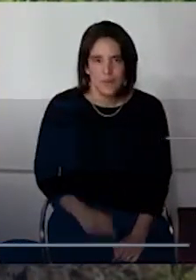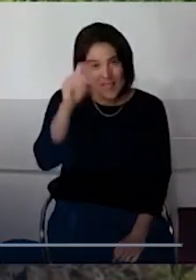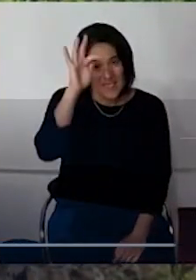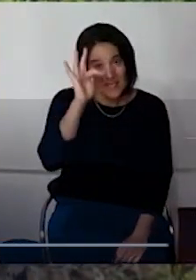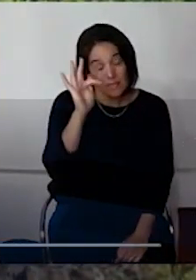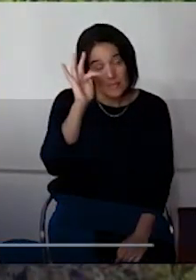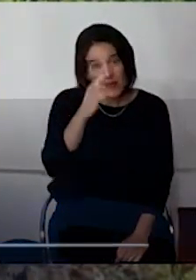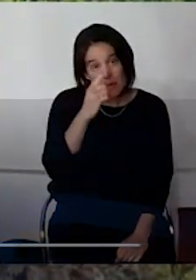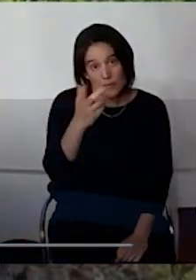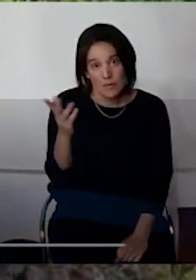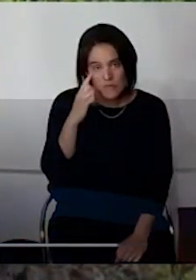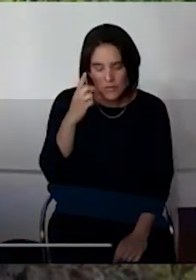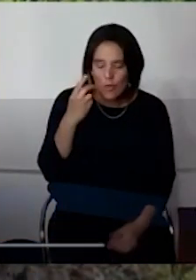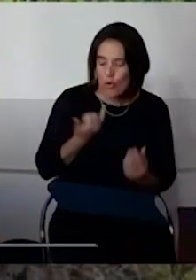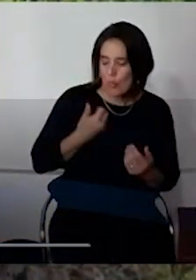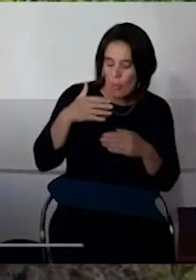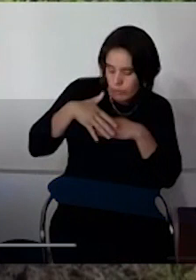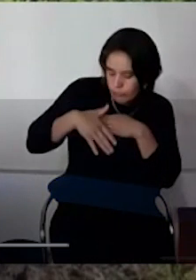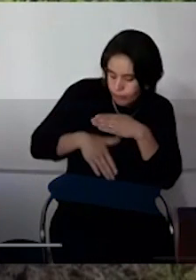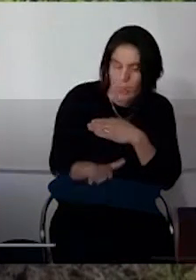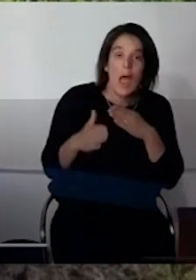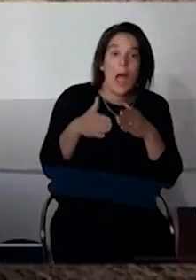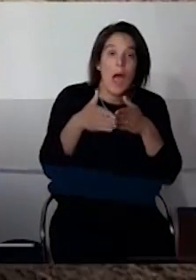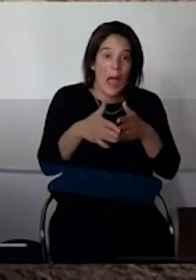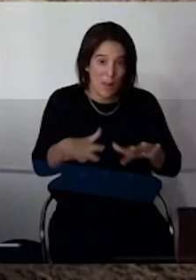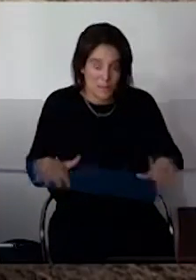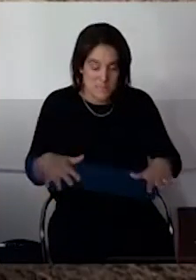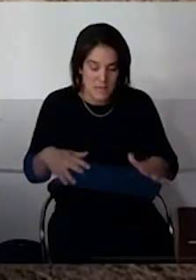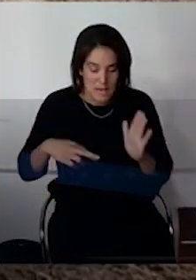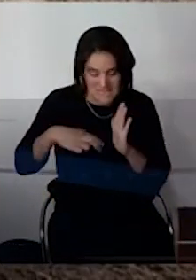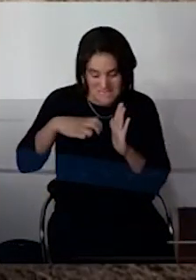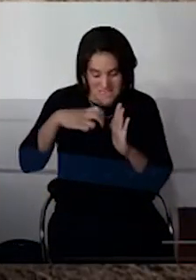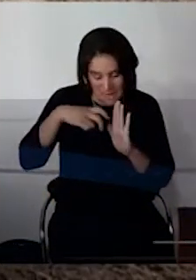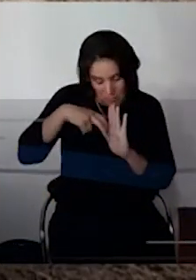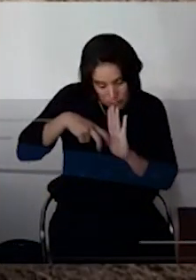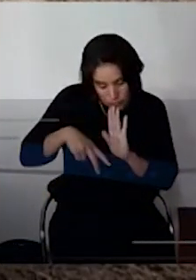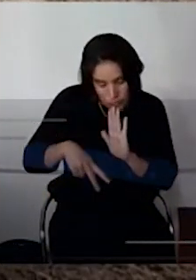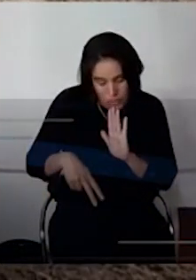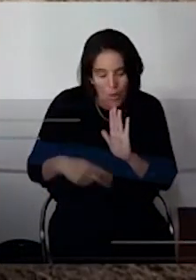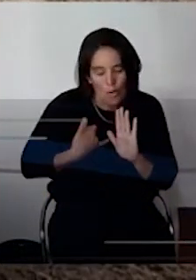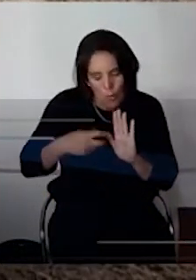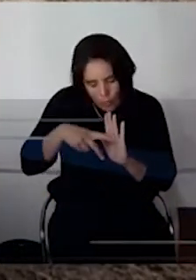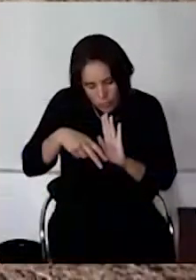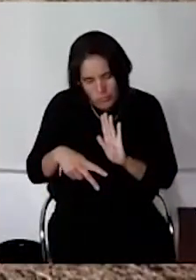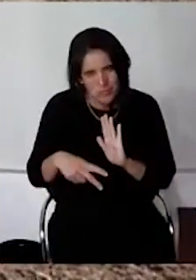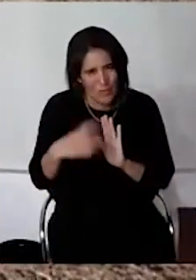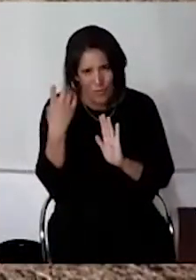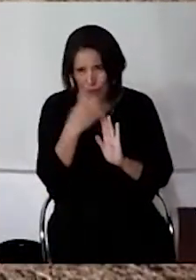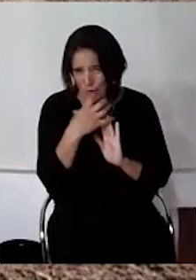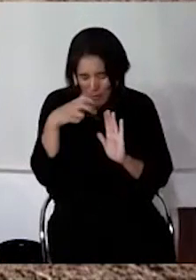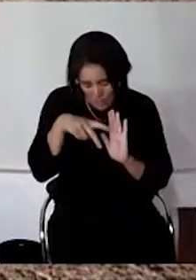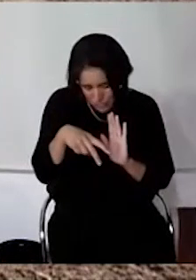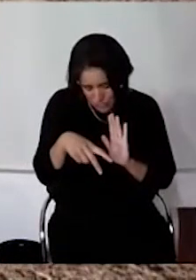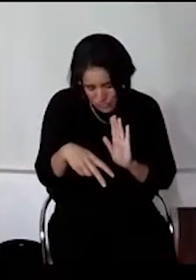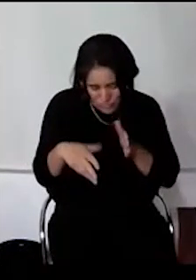las bajadas y las escaleras que hay hacia la playa, que están en bastante mal estado